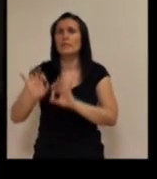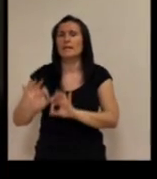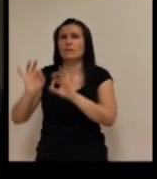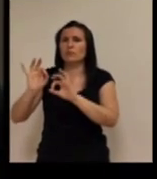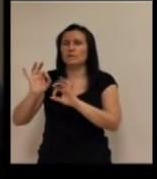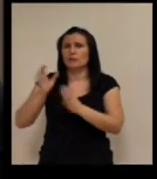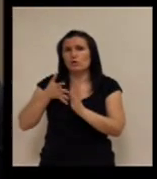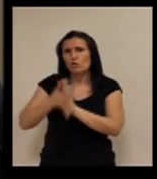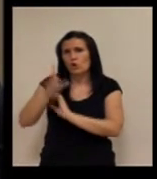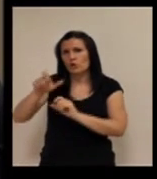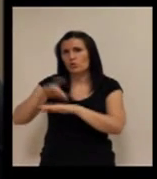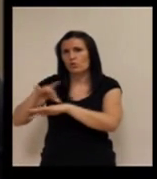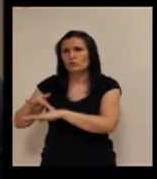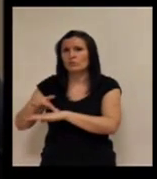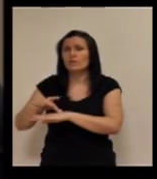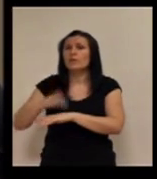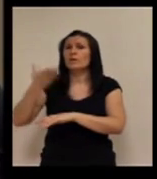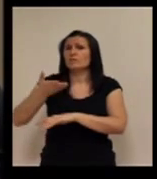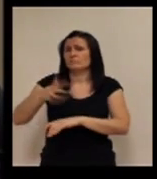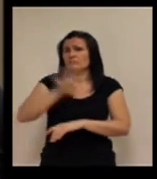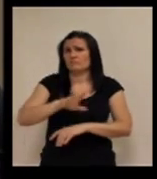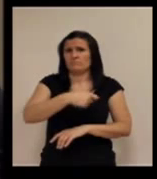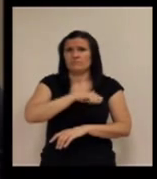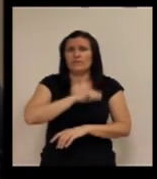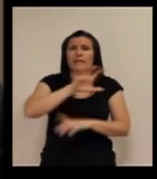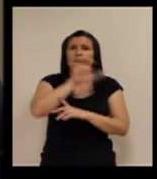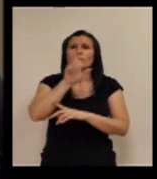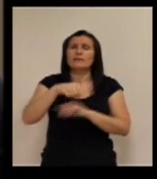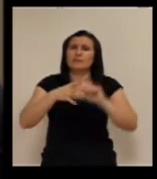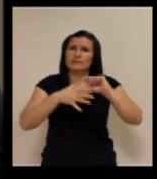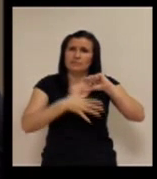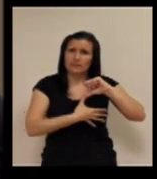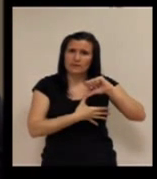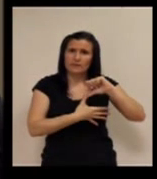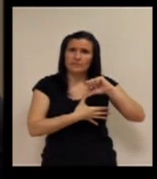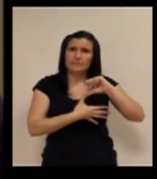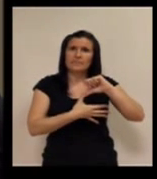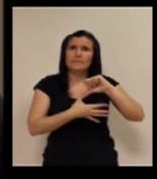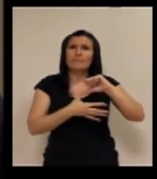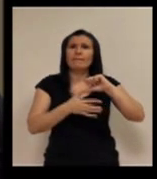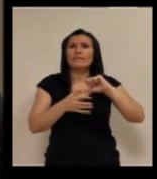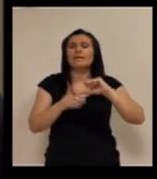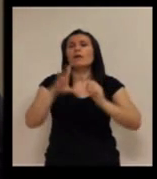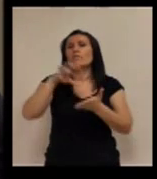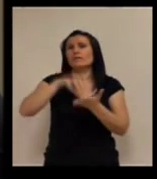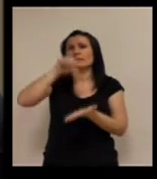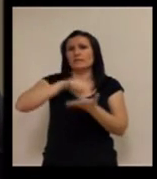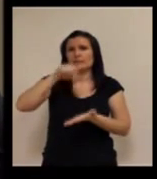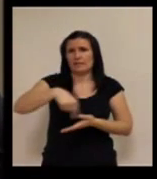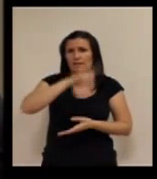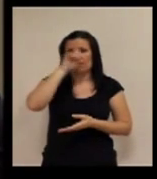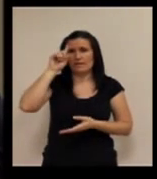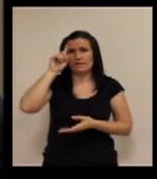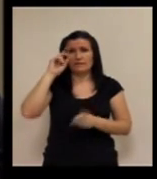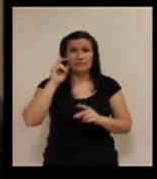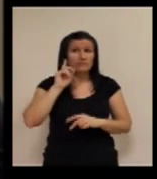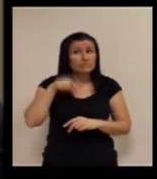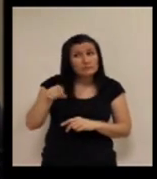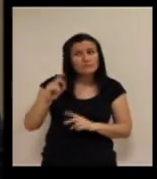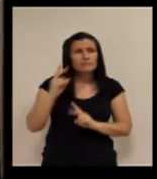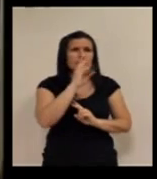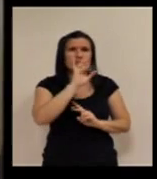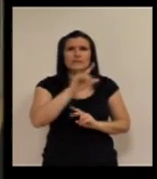Tiene una fuerte presencia en el mercado nacional, en Europa y en Latinoamérica y la oficina central la tenéis aquí en Madrid, ¿no? Eso es.